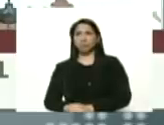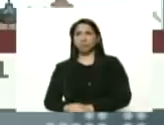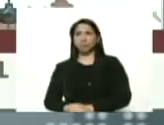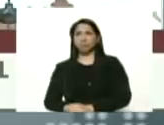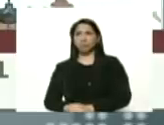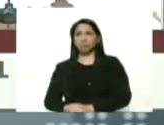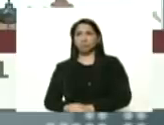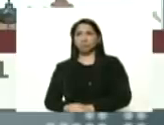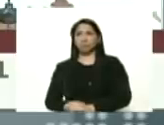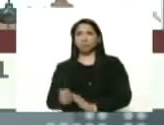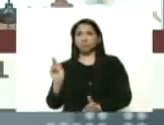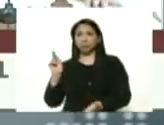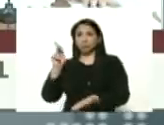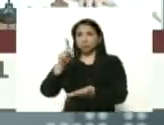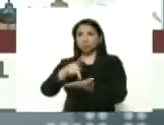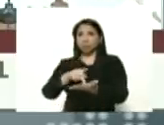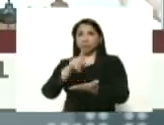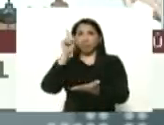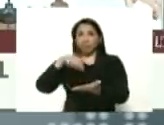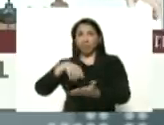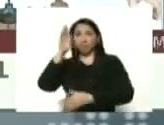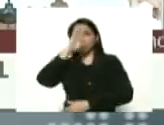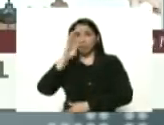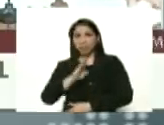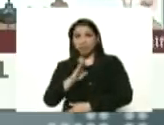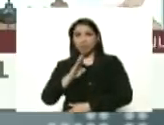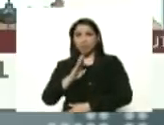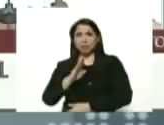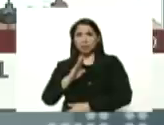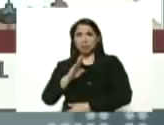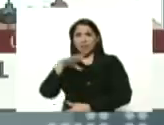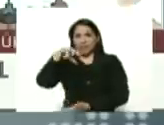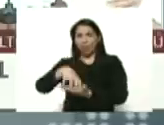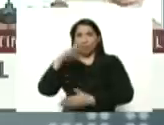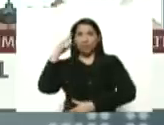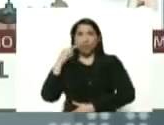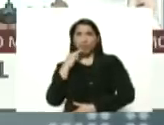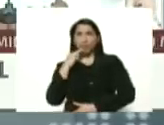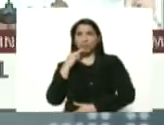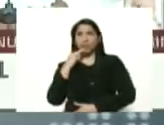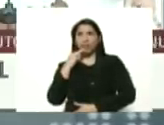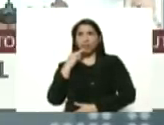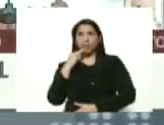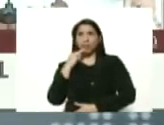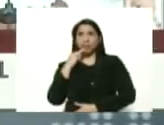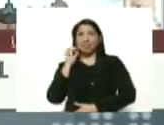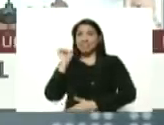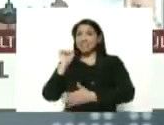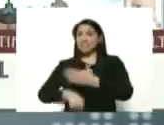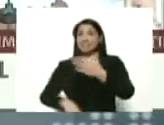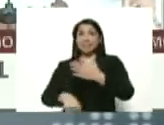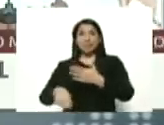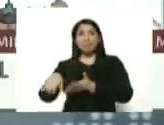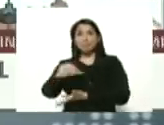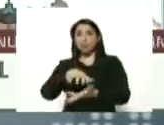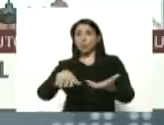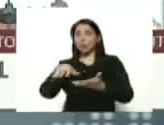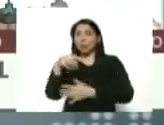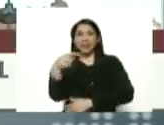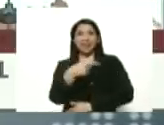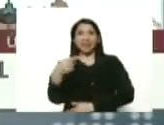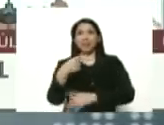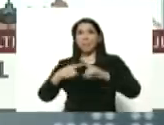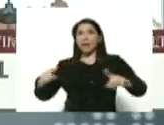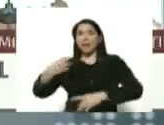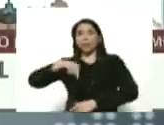y los que llegan también del Brasil por allá por Santalén de Guayrén sin consecuencias negativas para